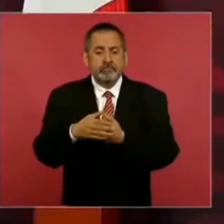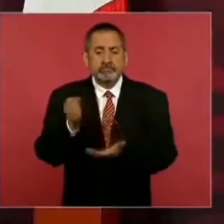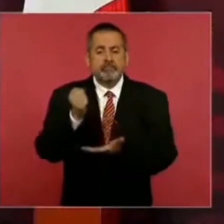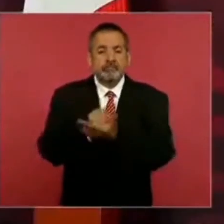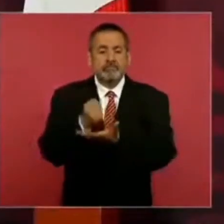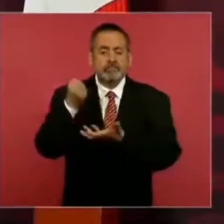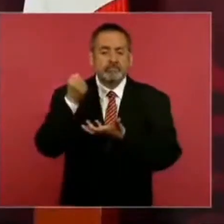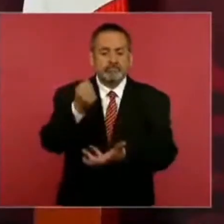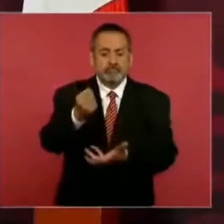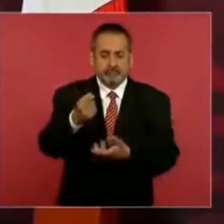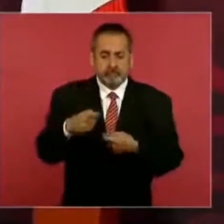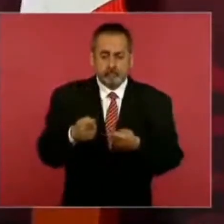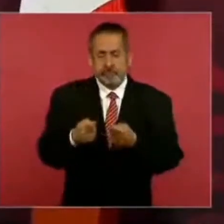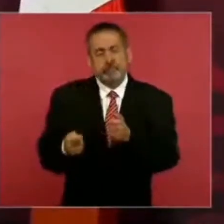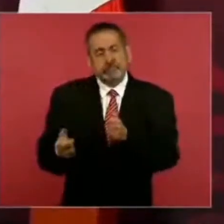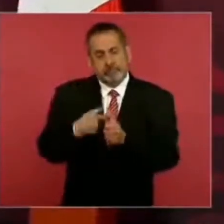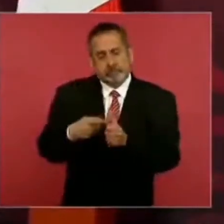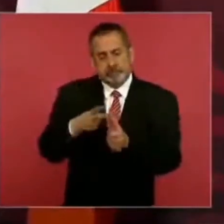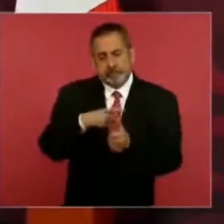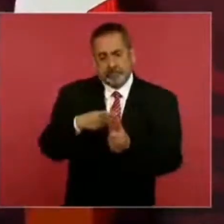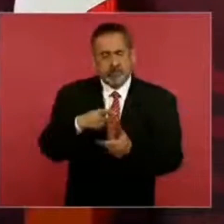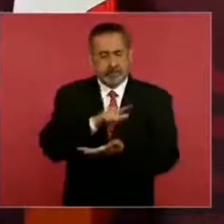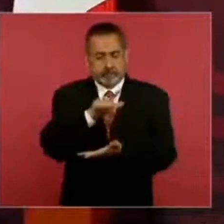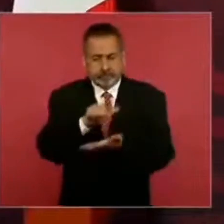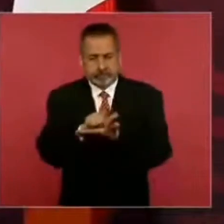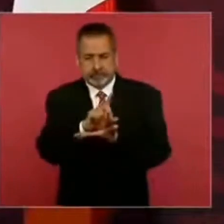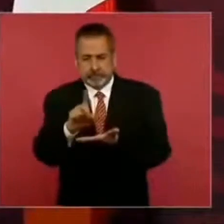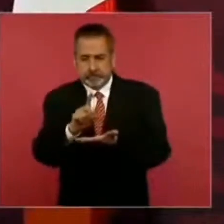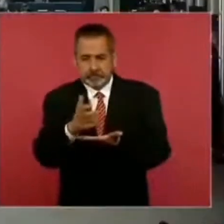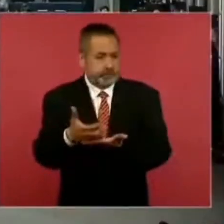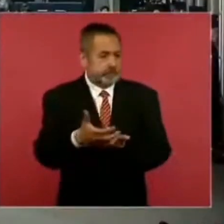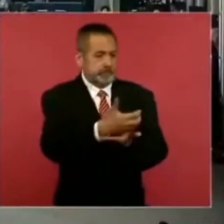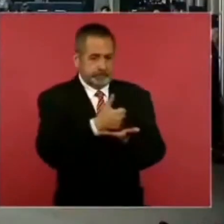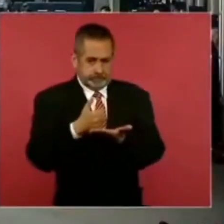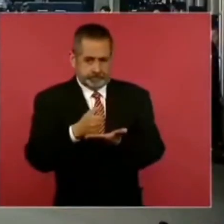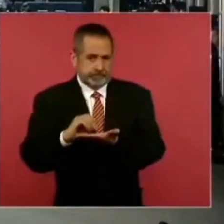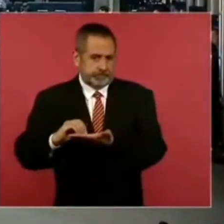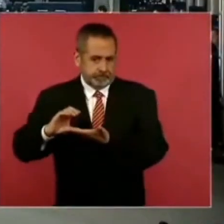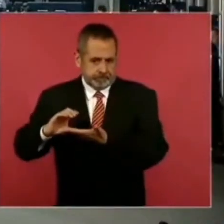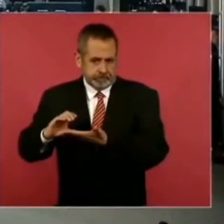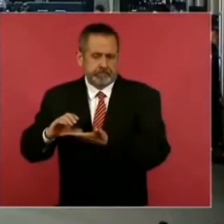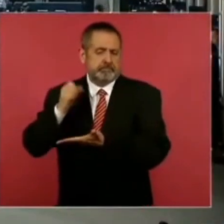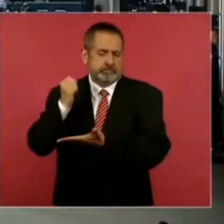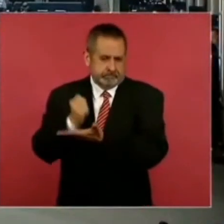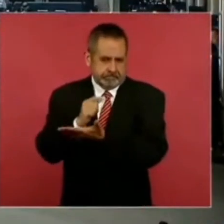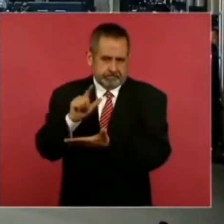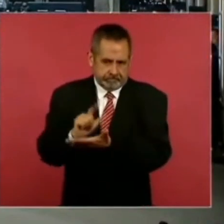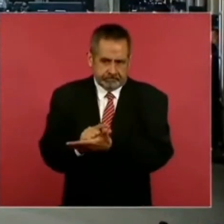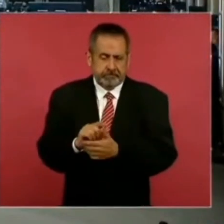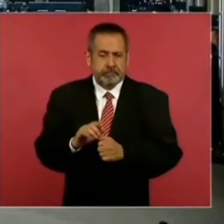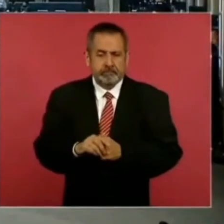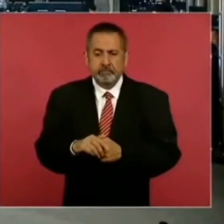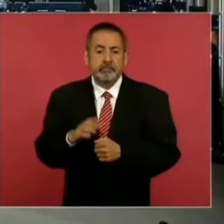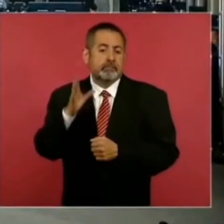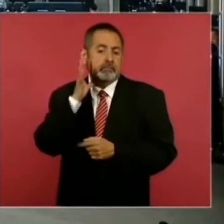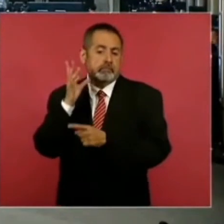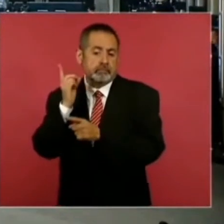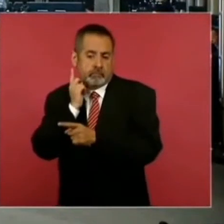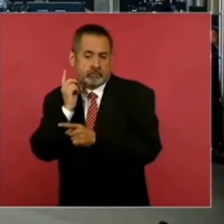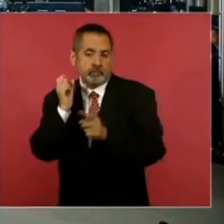porque primero tiene que aprobarse la ley de ingresos. La ley de ingresos se aprueba en las dos cámaras,